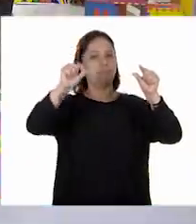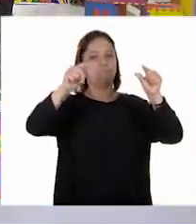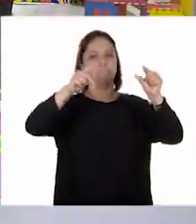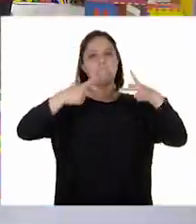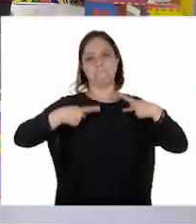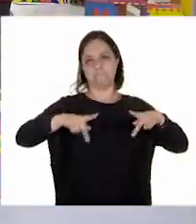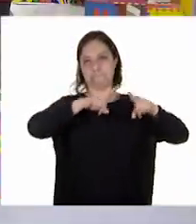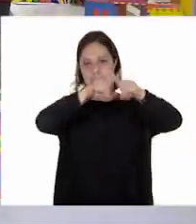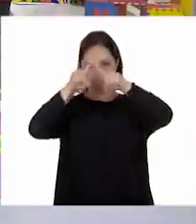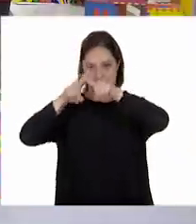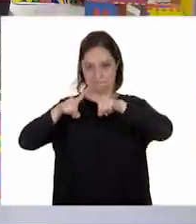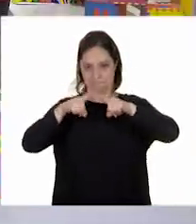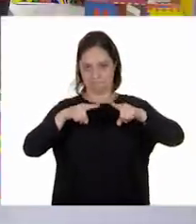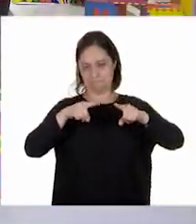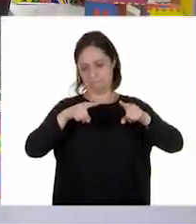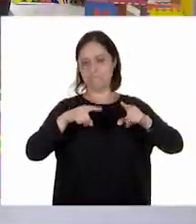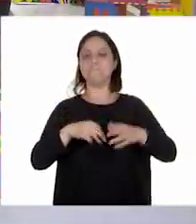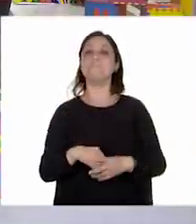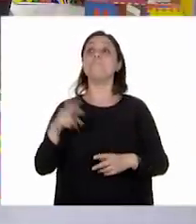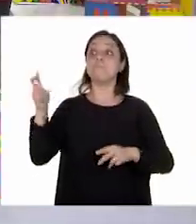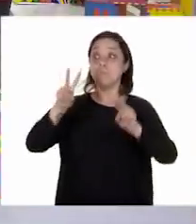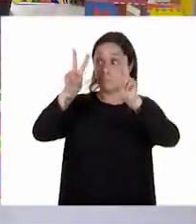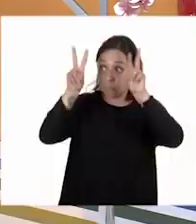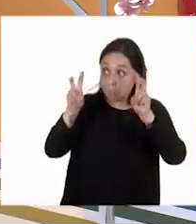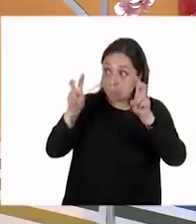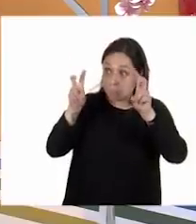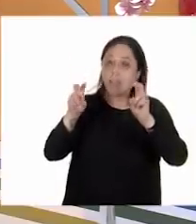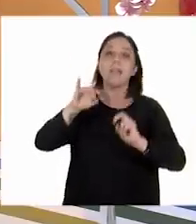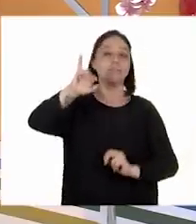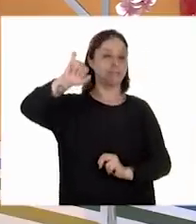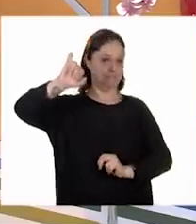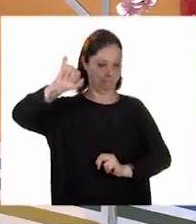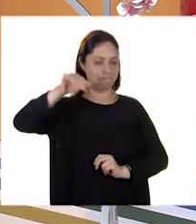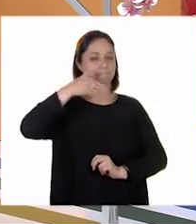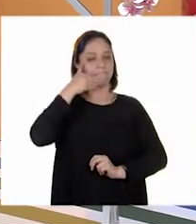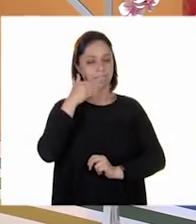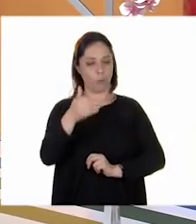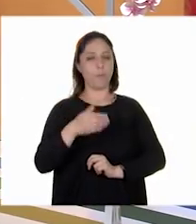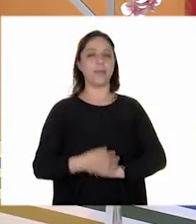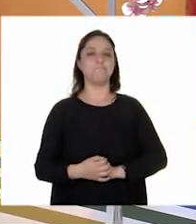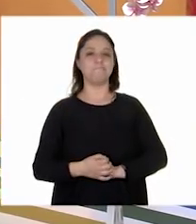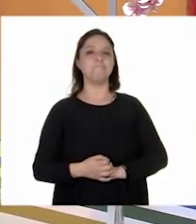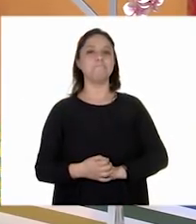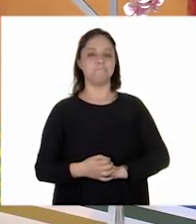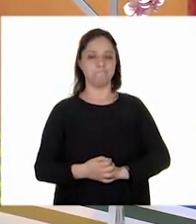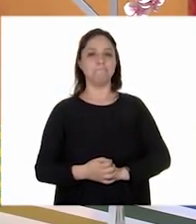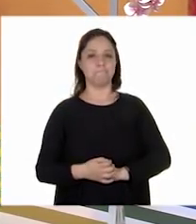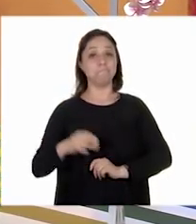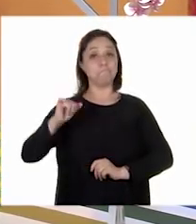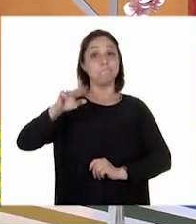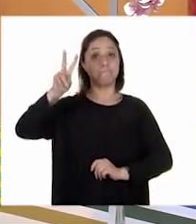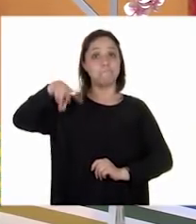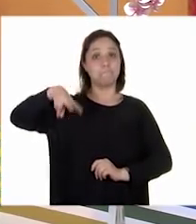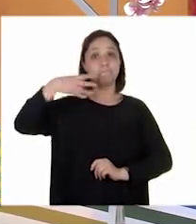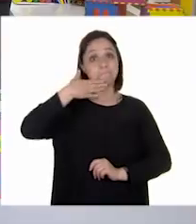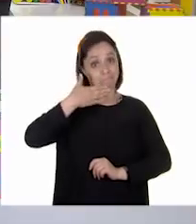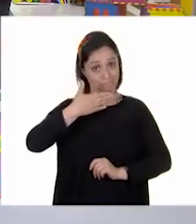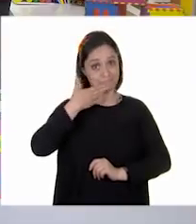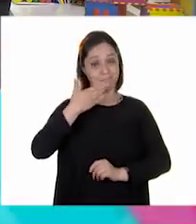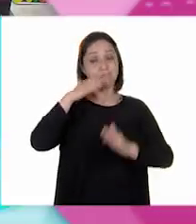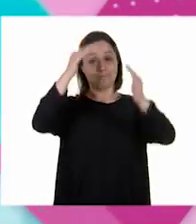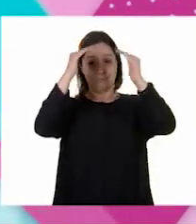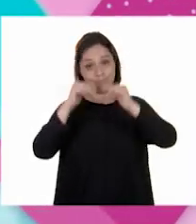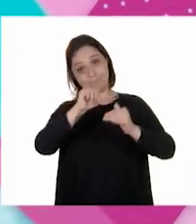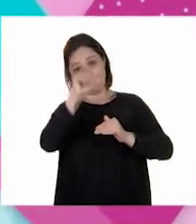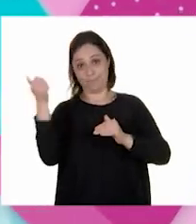¿Qué tal? Ahí está. ¿Sí es el título? Exactamente, es el título, ¿o no? Perfecto, sí, sí es el título. Muy bien. Vamos con la siguiente.